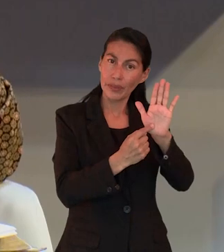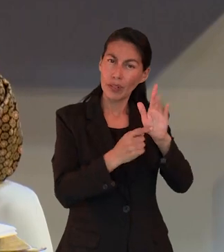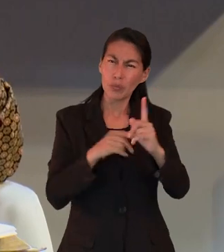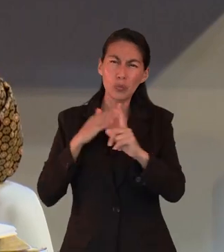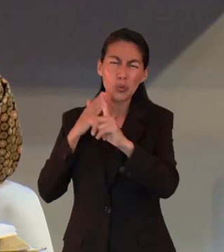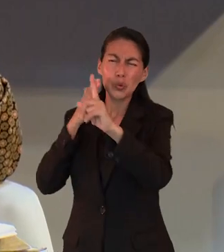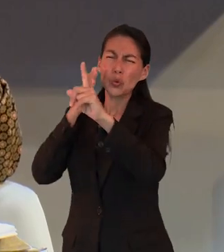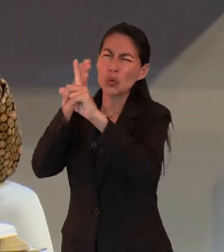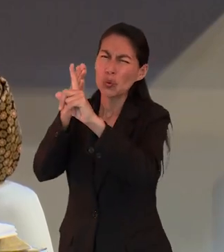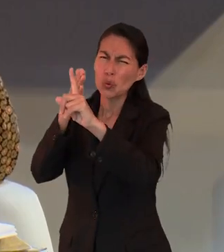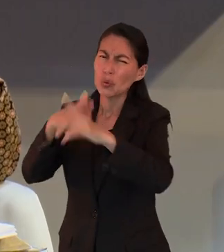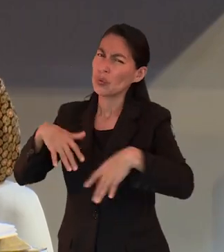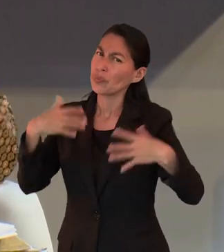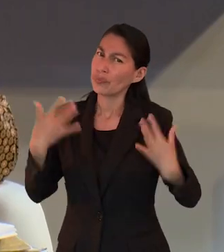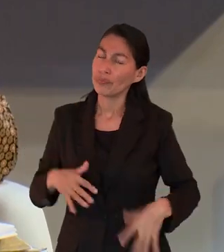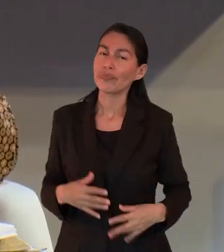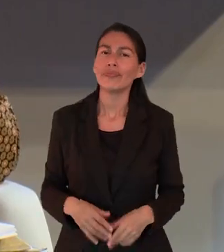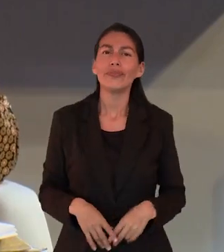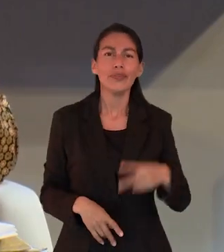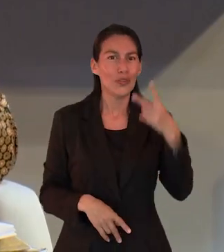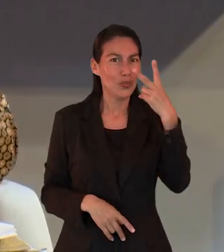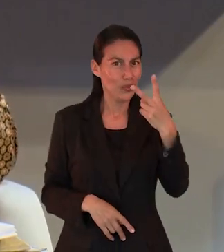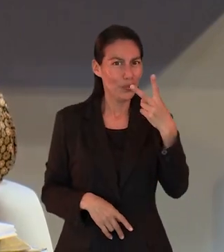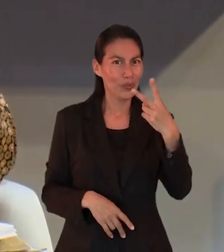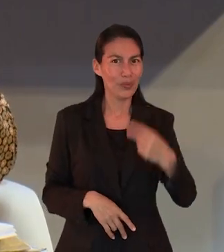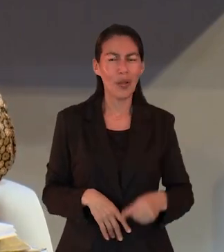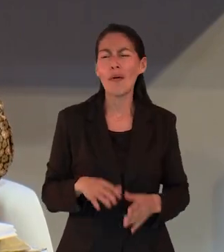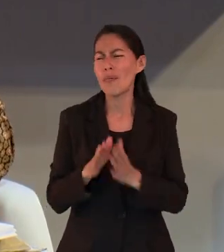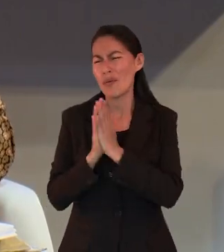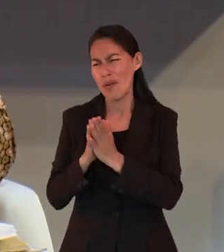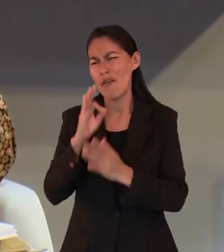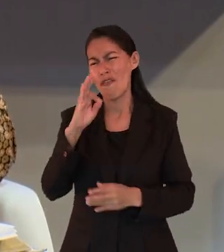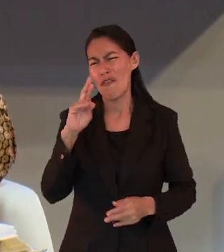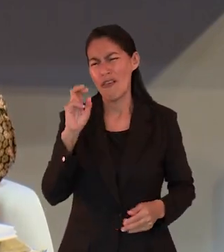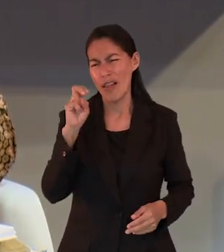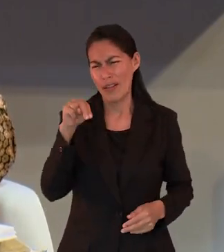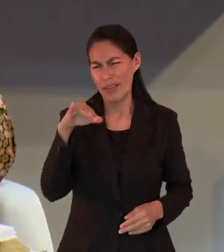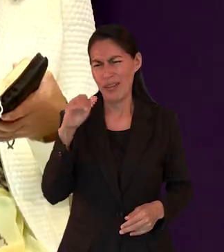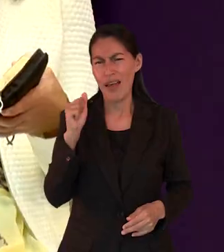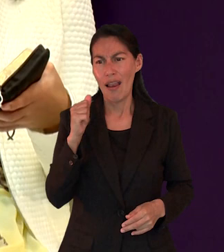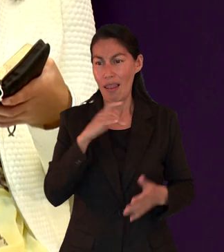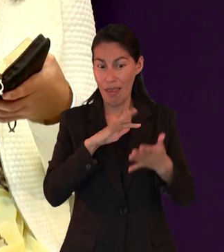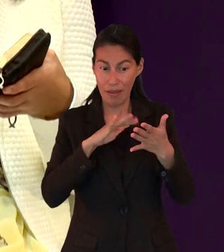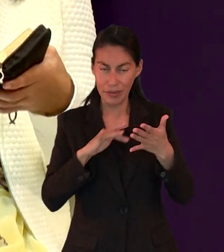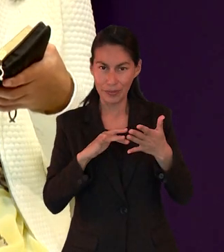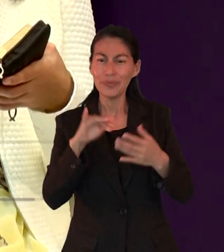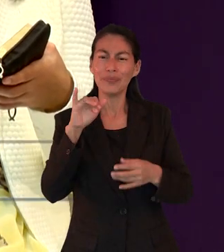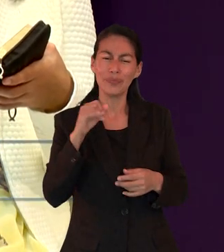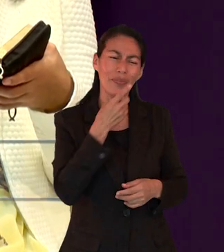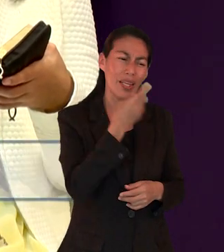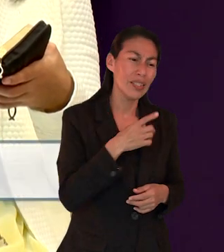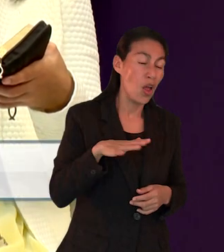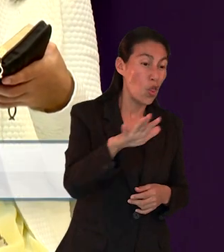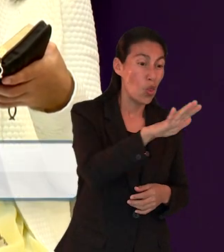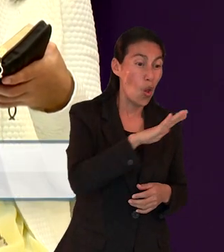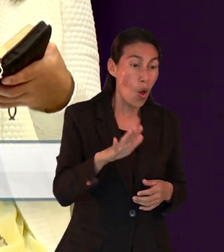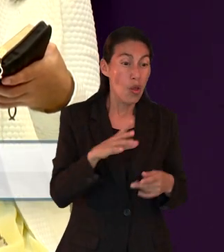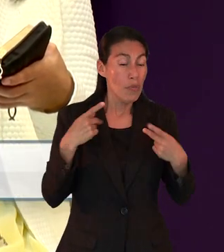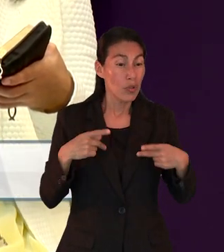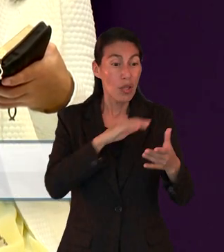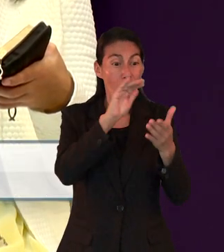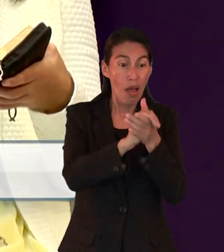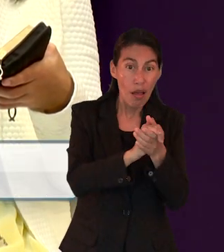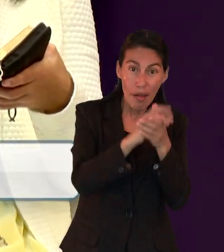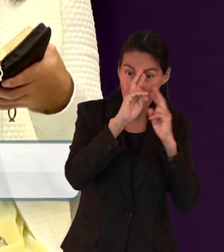grandes desafíos, dos grandes desafíos. Frania, ¿quisieras leer esos textos? Sí, dice así. Honroso sea en